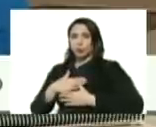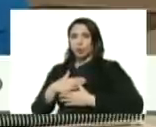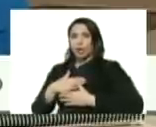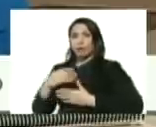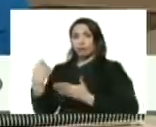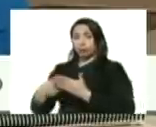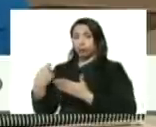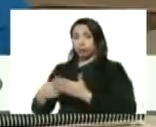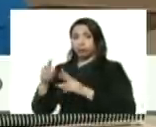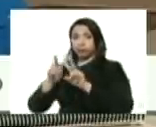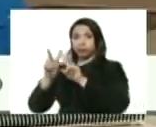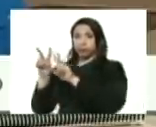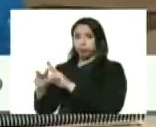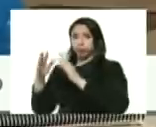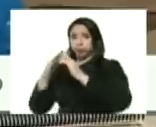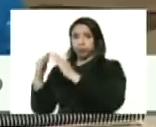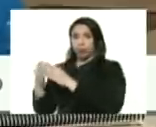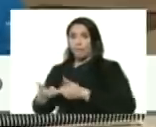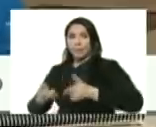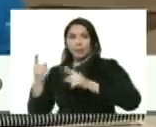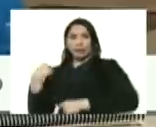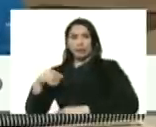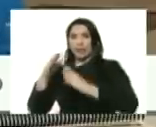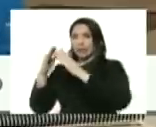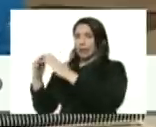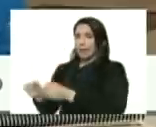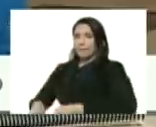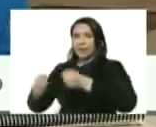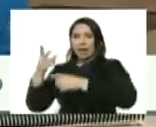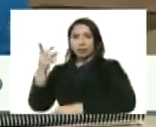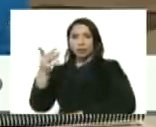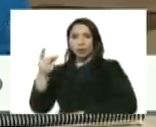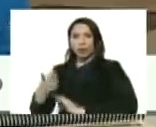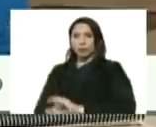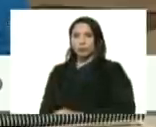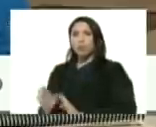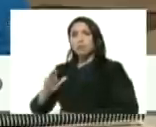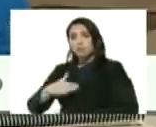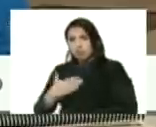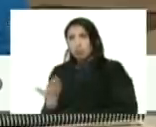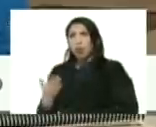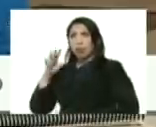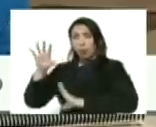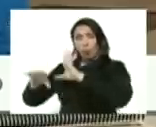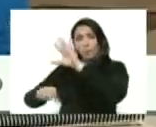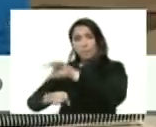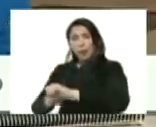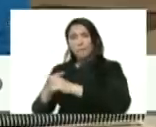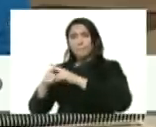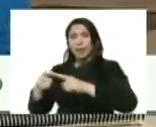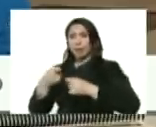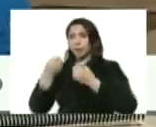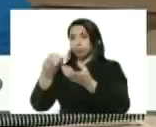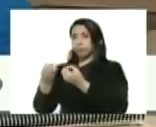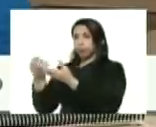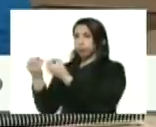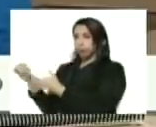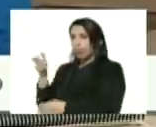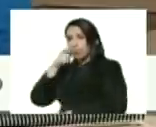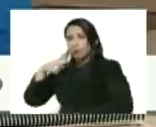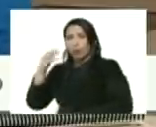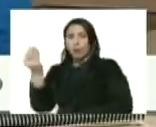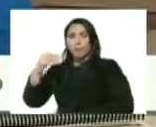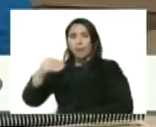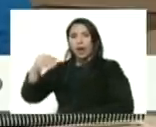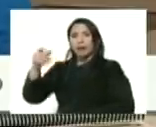vivienda de la gran misión vivienda venezuela permite tener viviendas del mercado secundario que pueden ser adquiridas para ser asignada al pueblo que más lo necesita